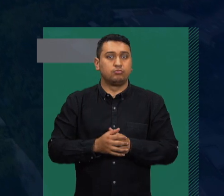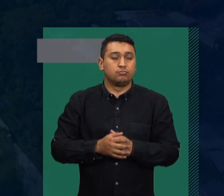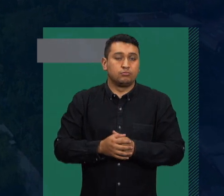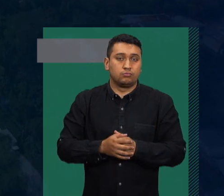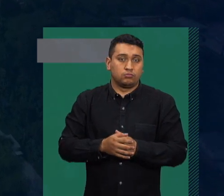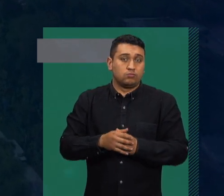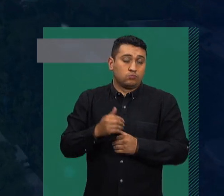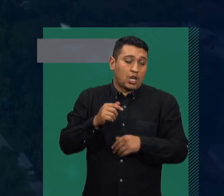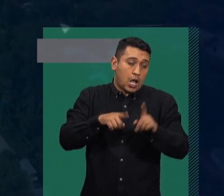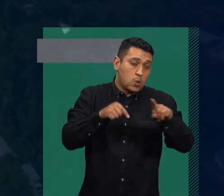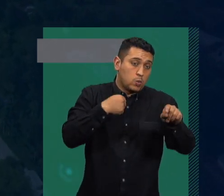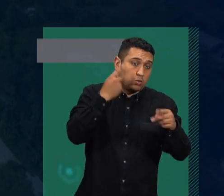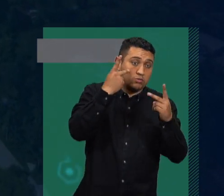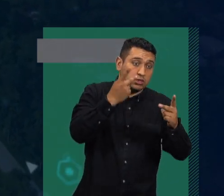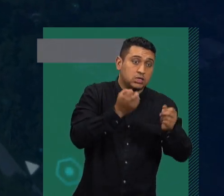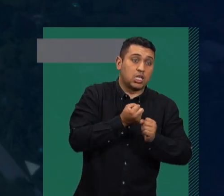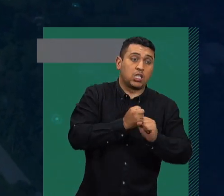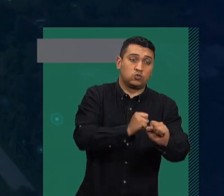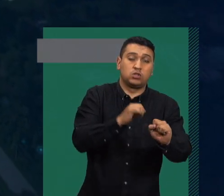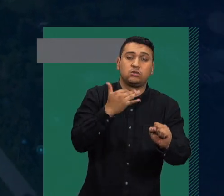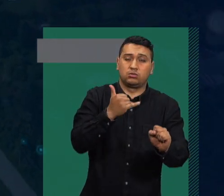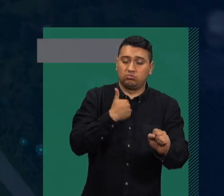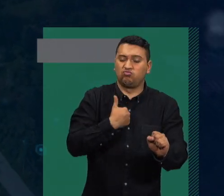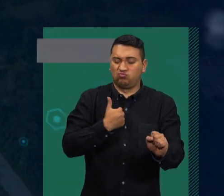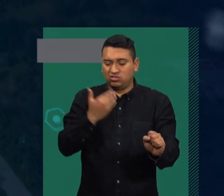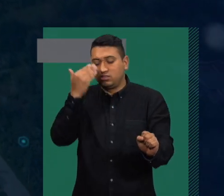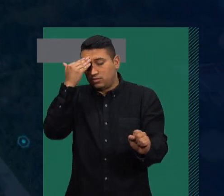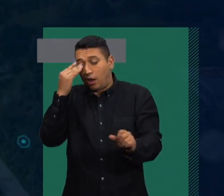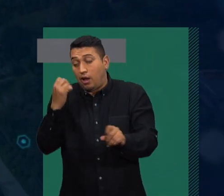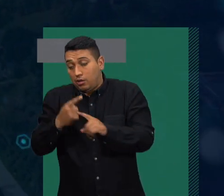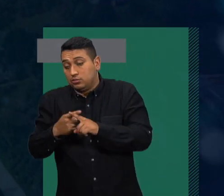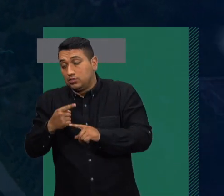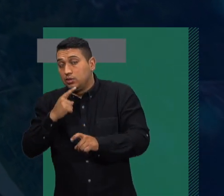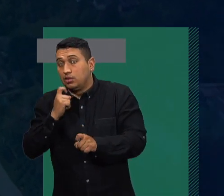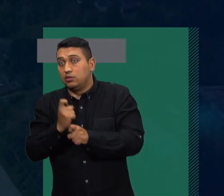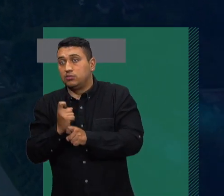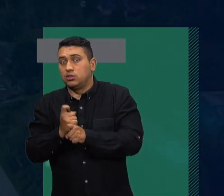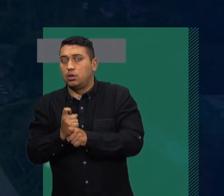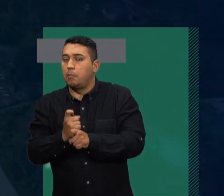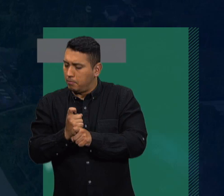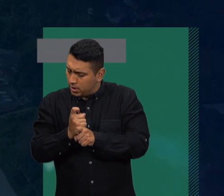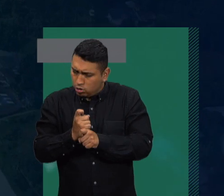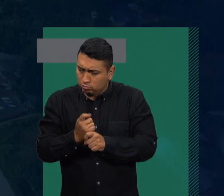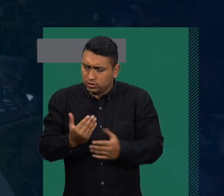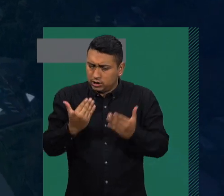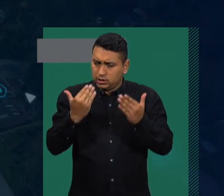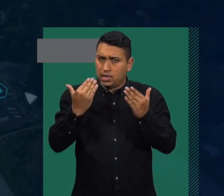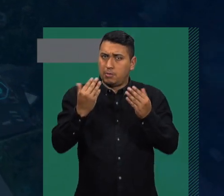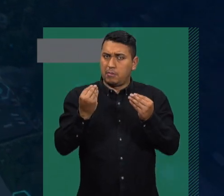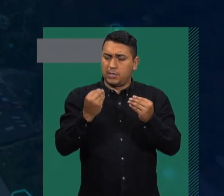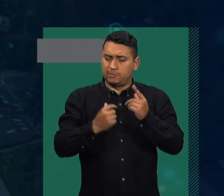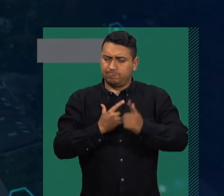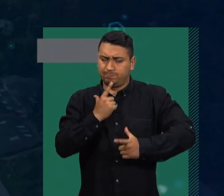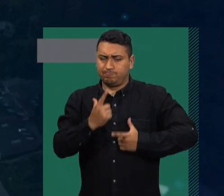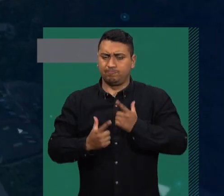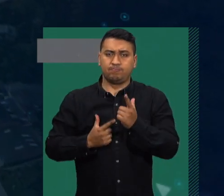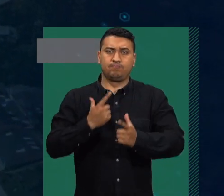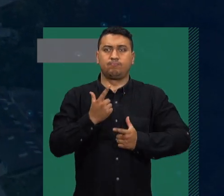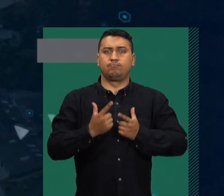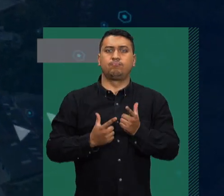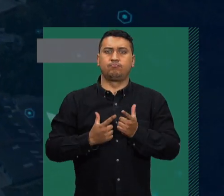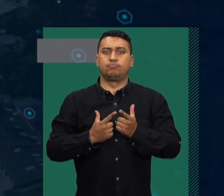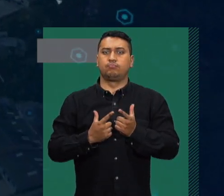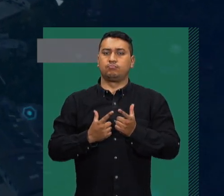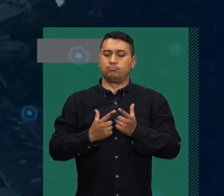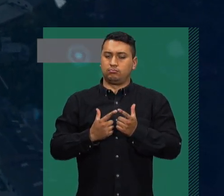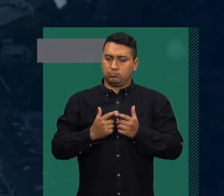en verdad, yo veo el esfuerzo que hacen, yo sé lo difícil que es, pero vale la pena que permanezcan y además que